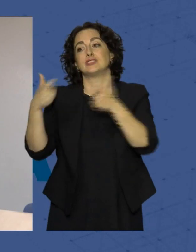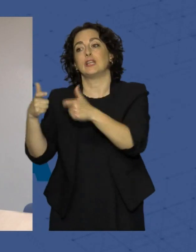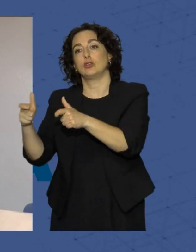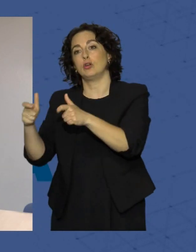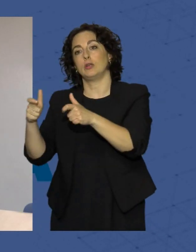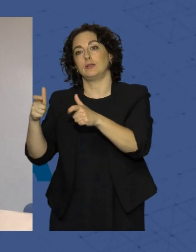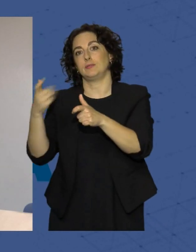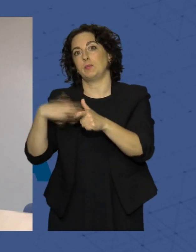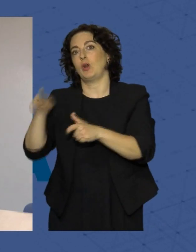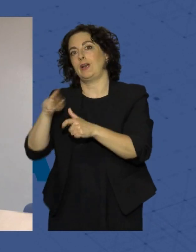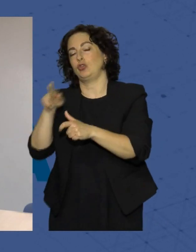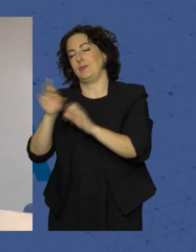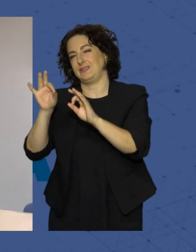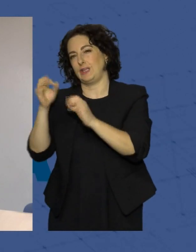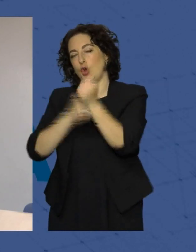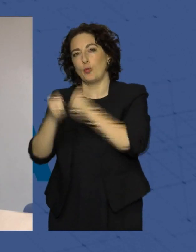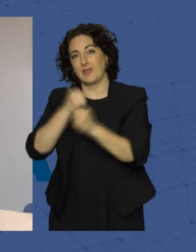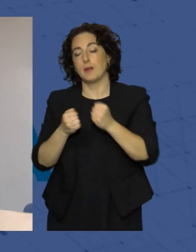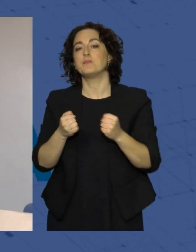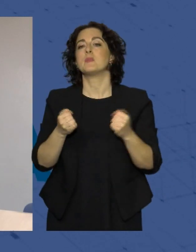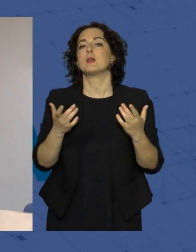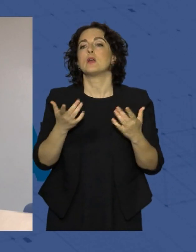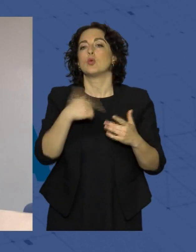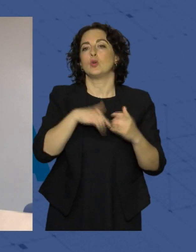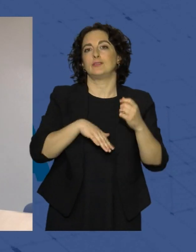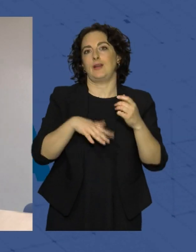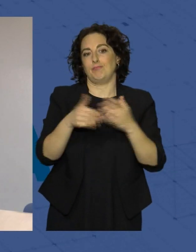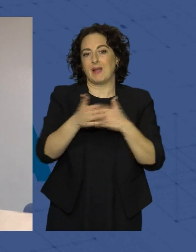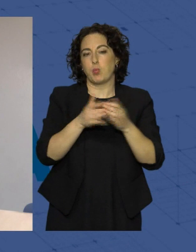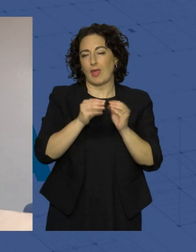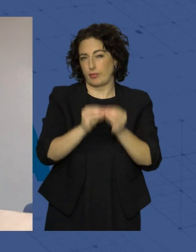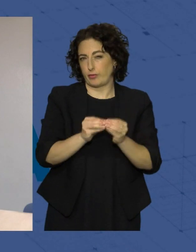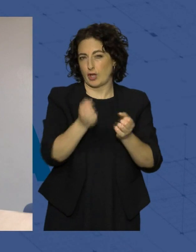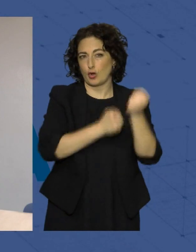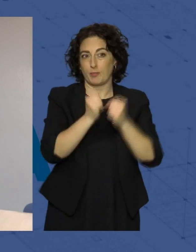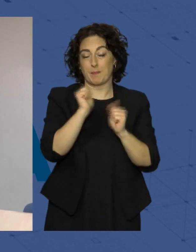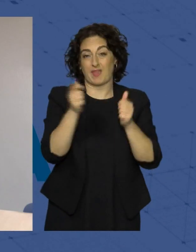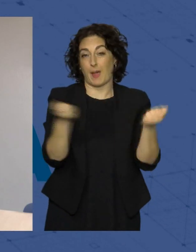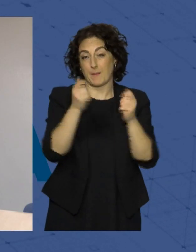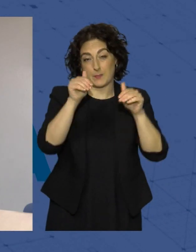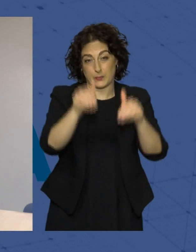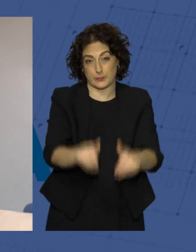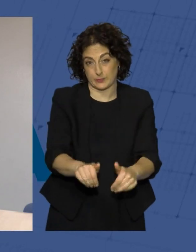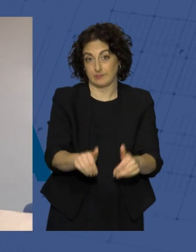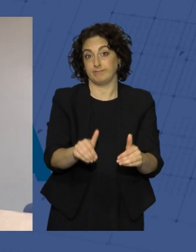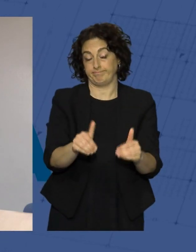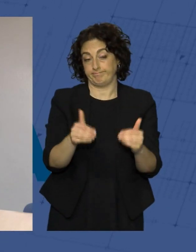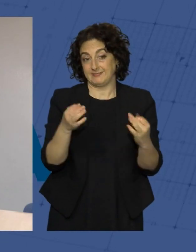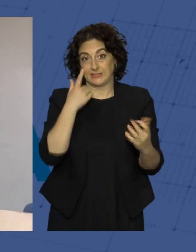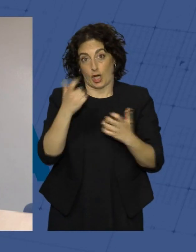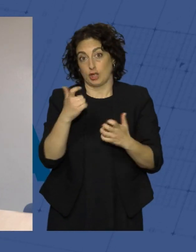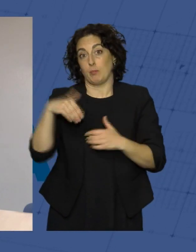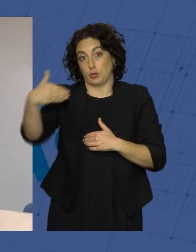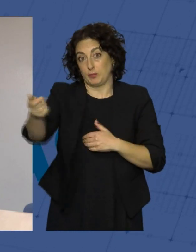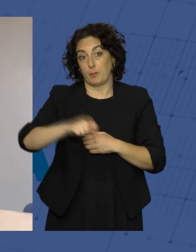están retomando la economía, porque nuestra economía está basada en el manipulado, que ya está empezando a caer la campaña y evidentemente eso se va a notar en los